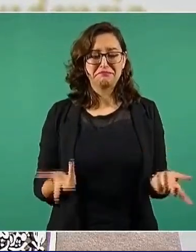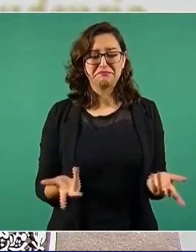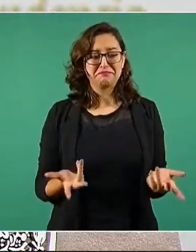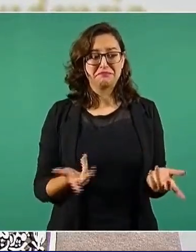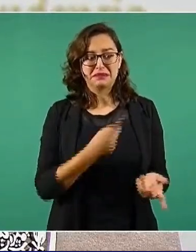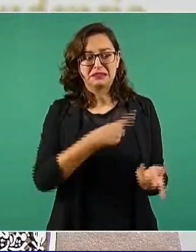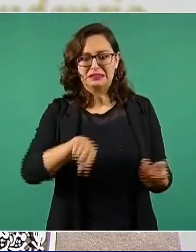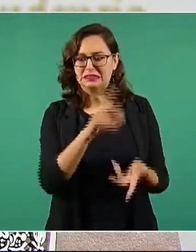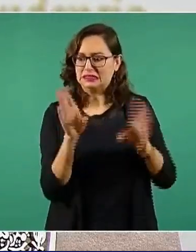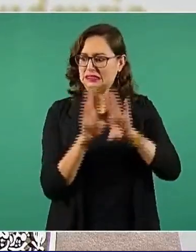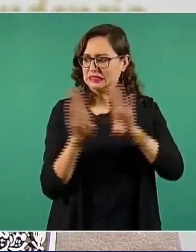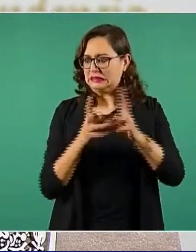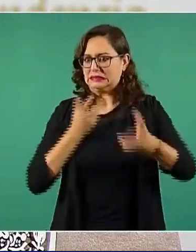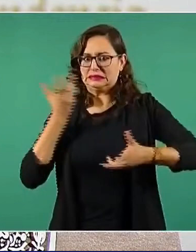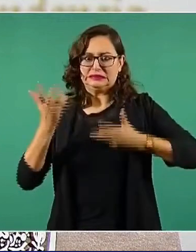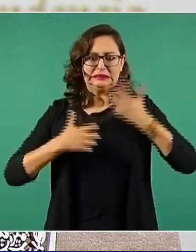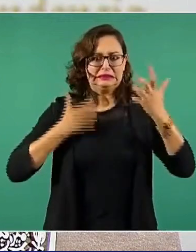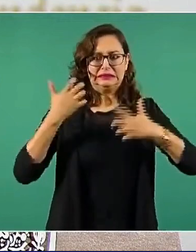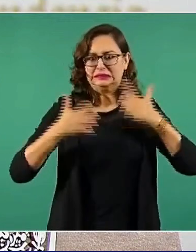hayan que hacer.